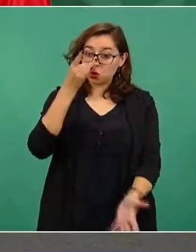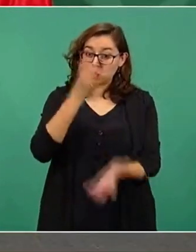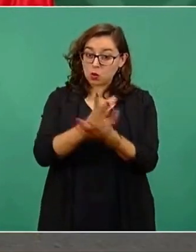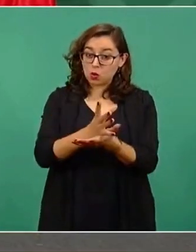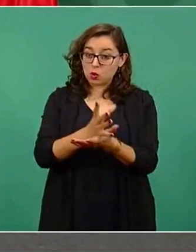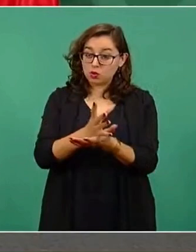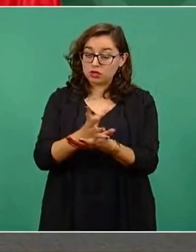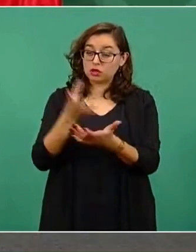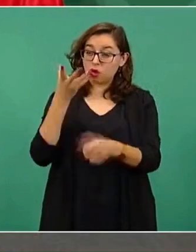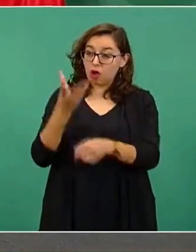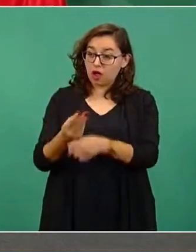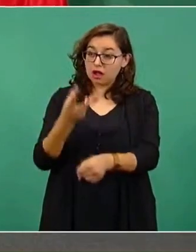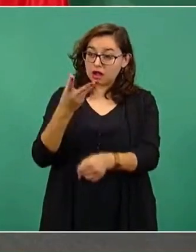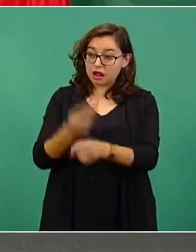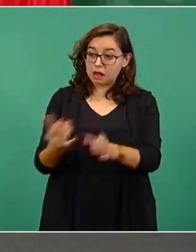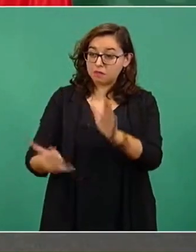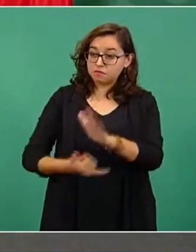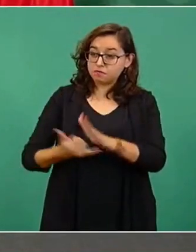mantenimiento,